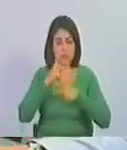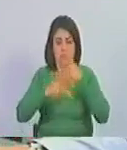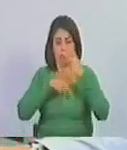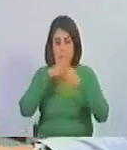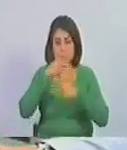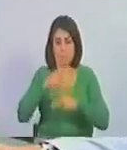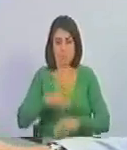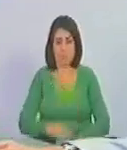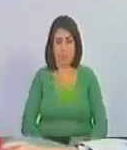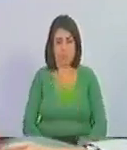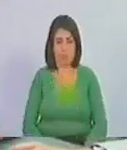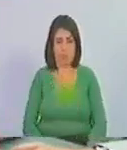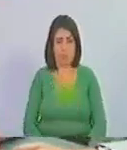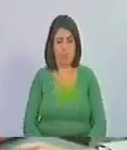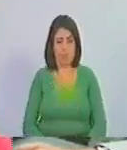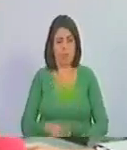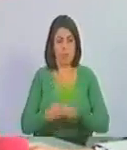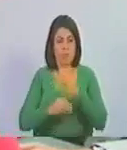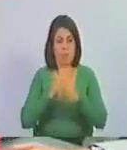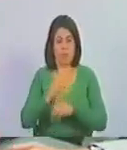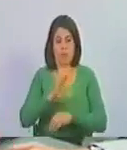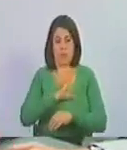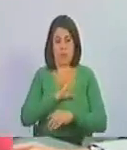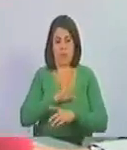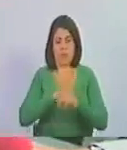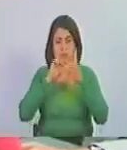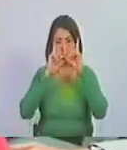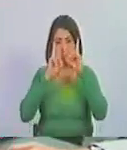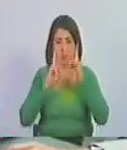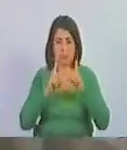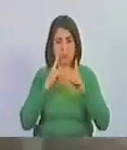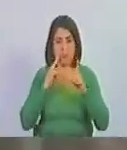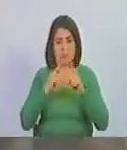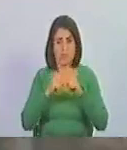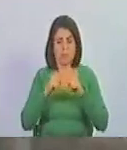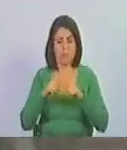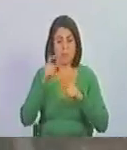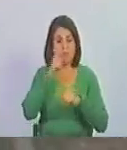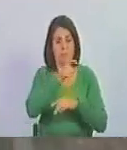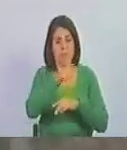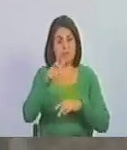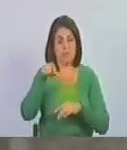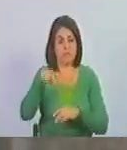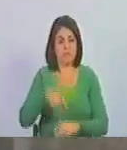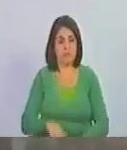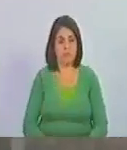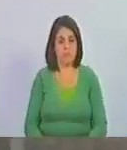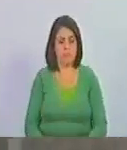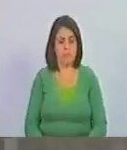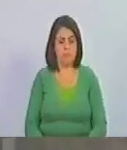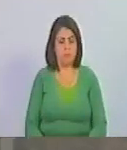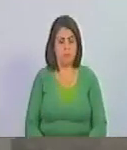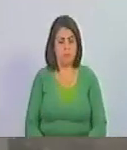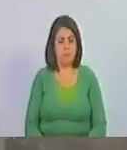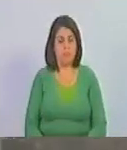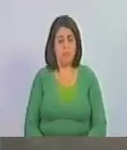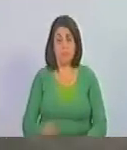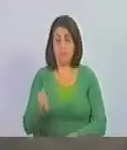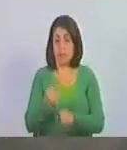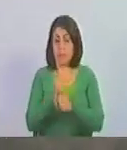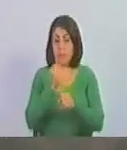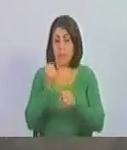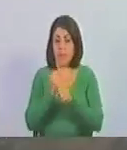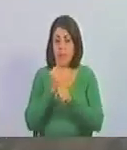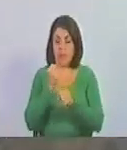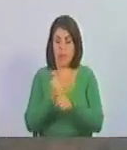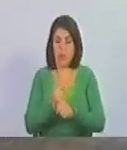de los que se habían autodefinido como partido del pueblo, partido de la clase obrera